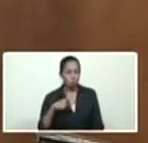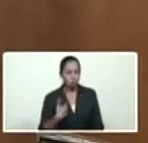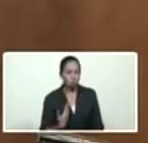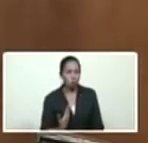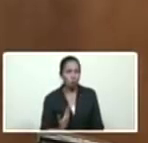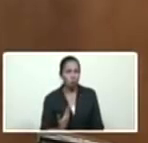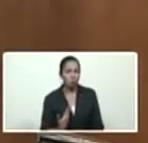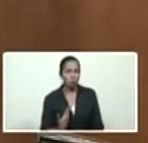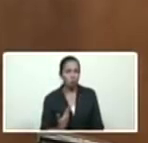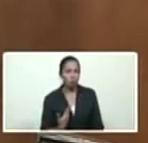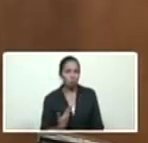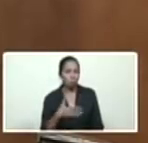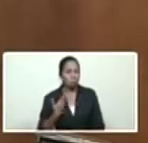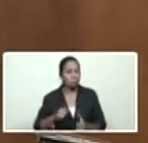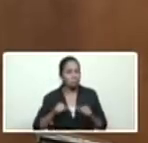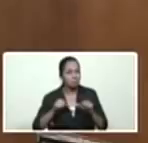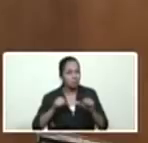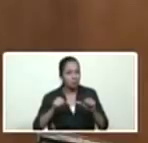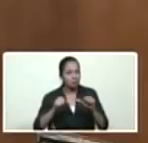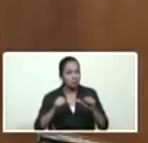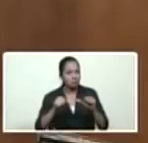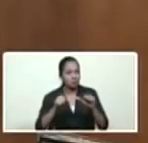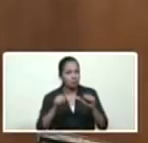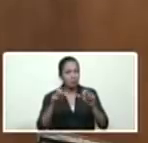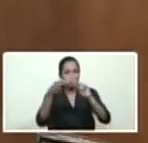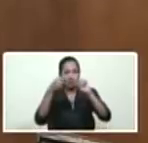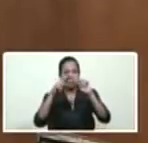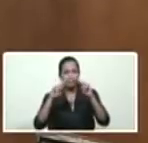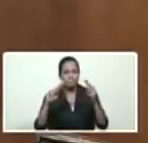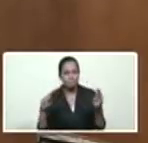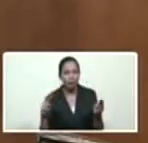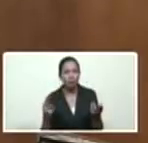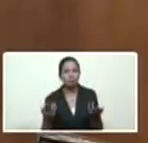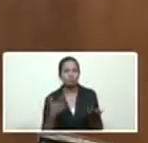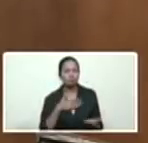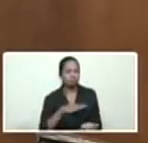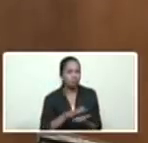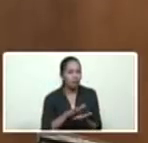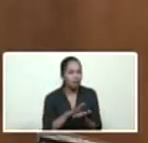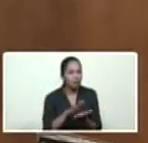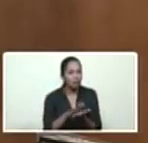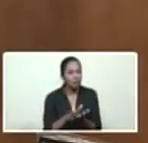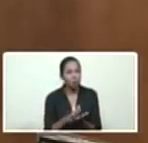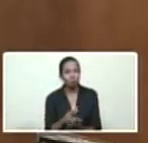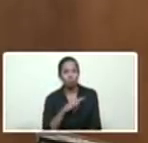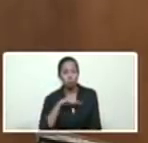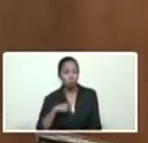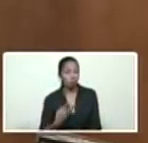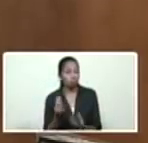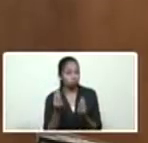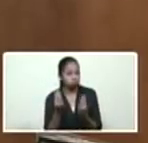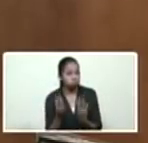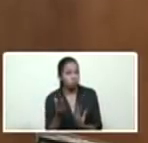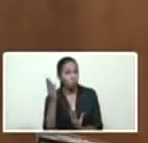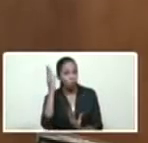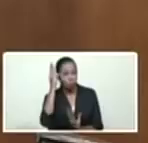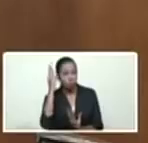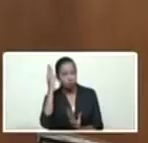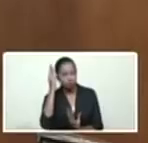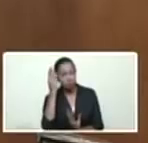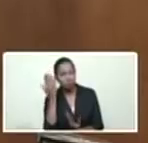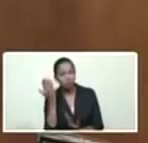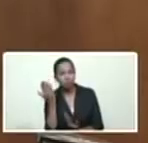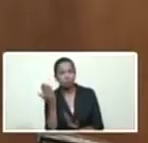a continuar por el camino de la paz, y con mucho conocimiento, con mucho